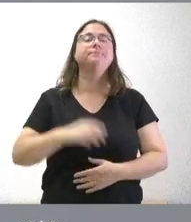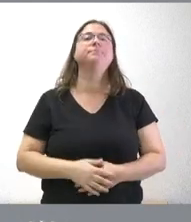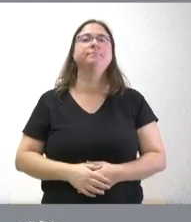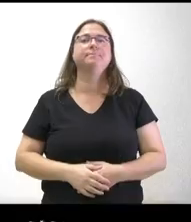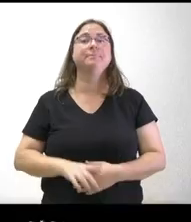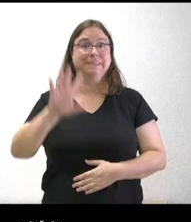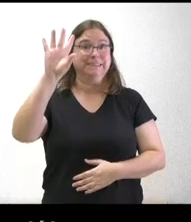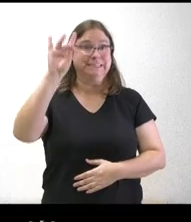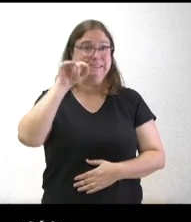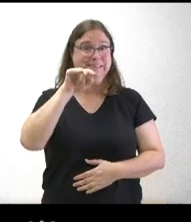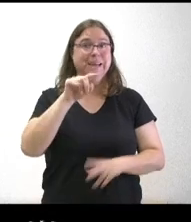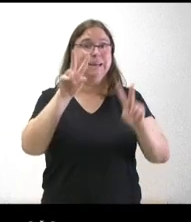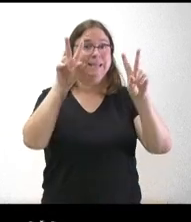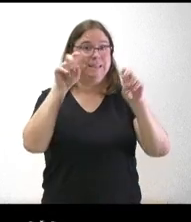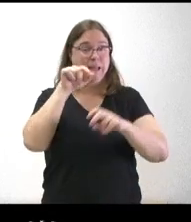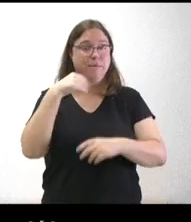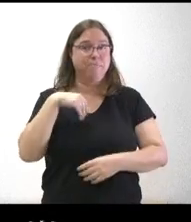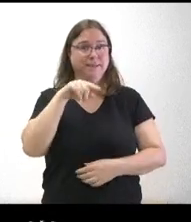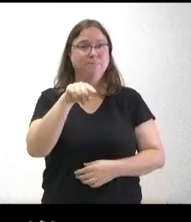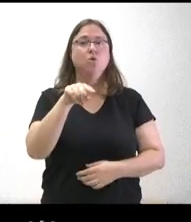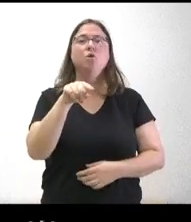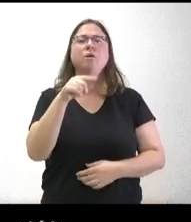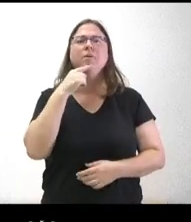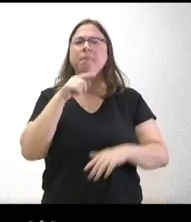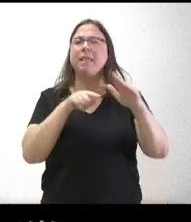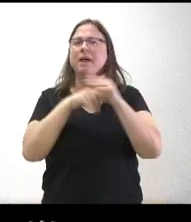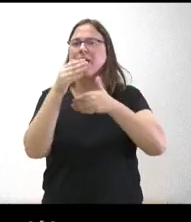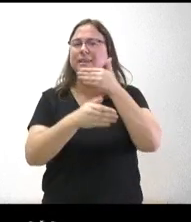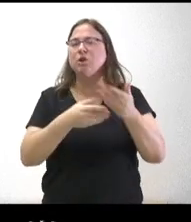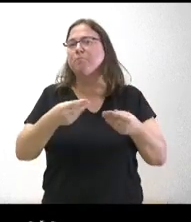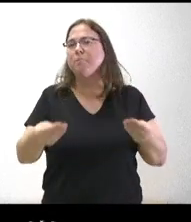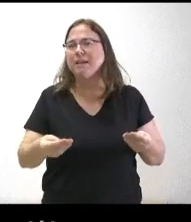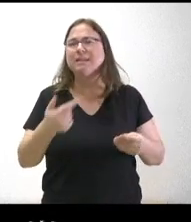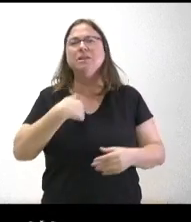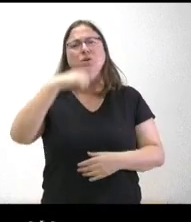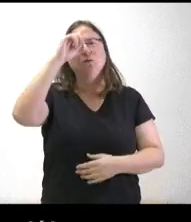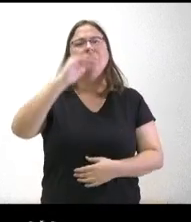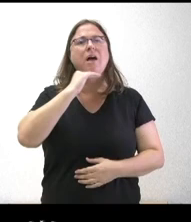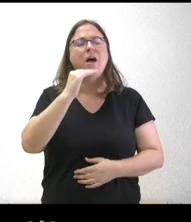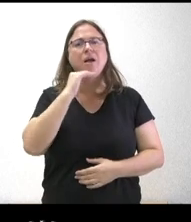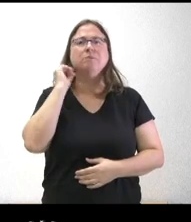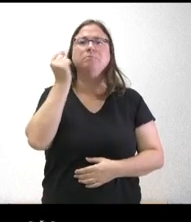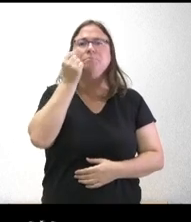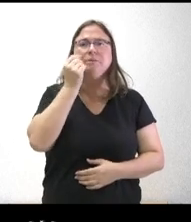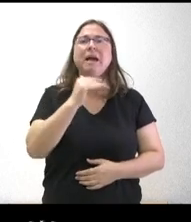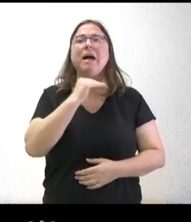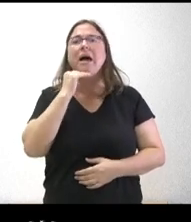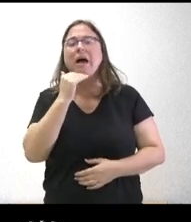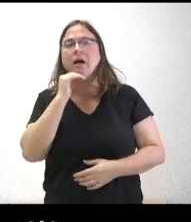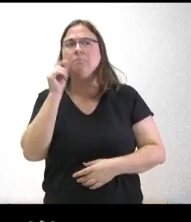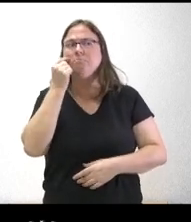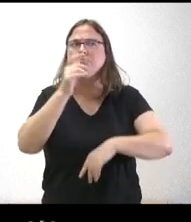Sí, sobre este asunto también más allá de los trámites burocráticos no sé si se ha detectado un incremento de